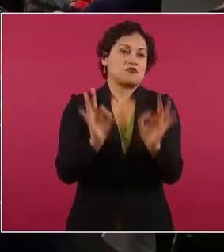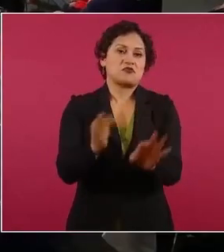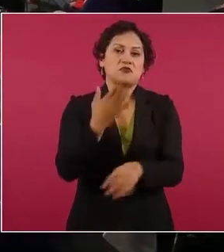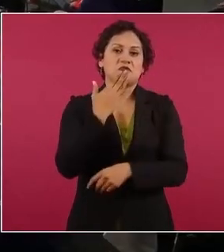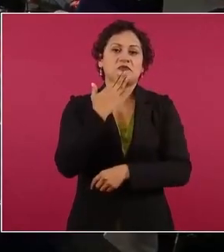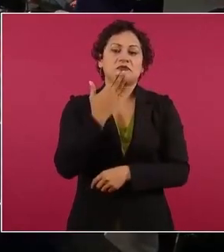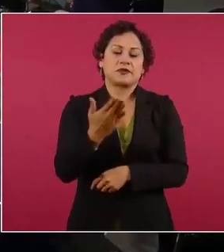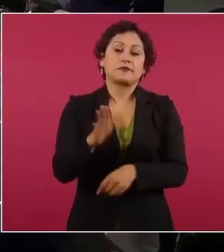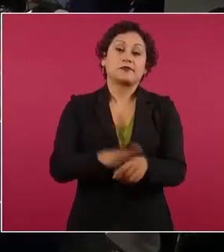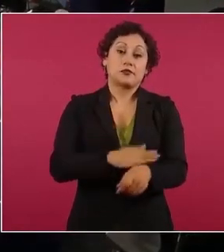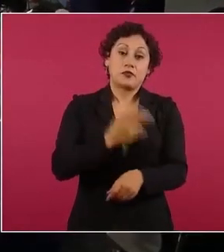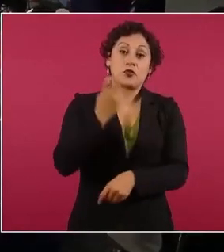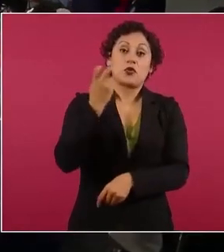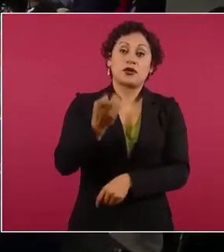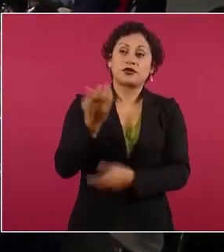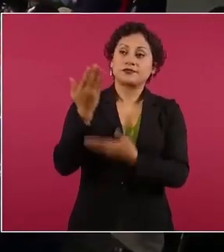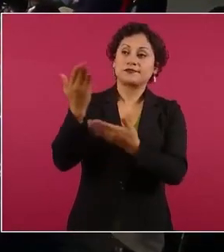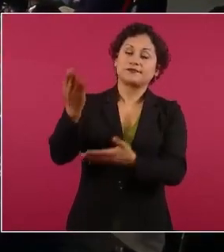senadores